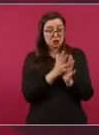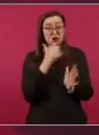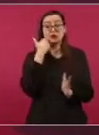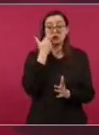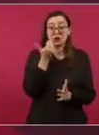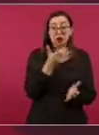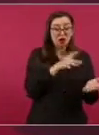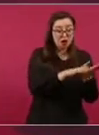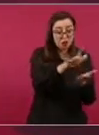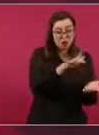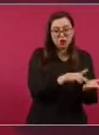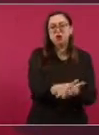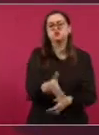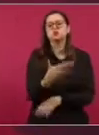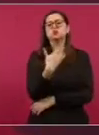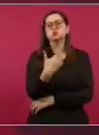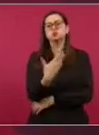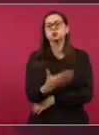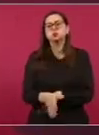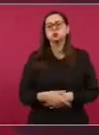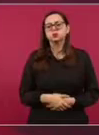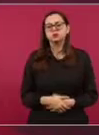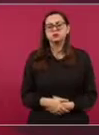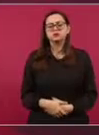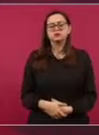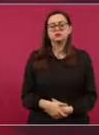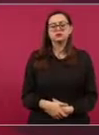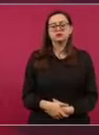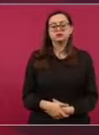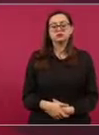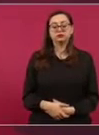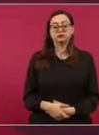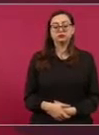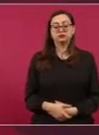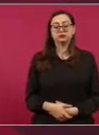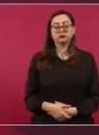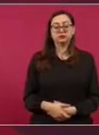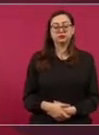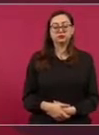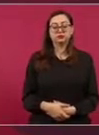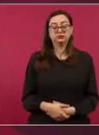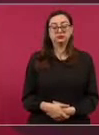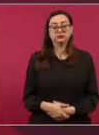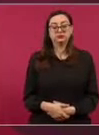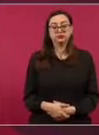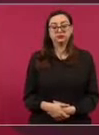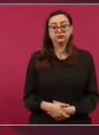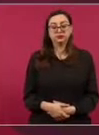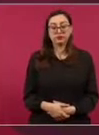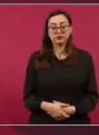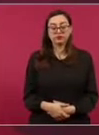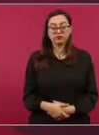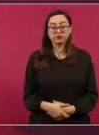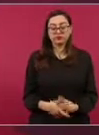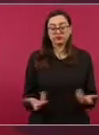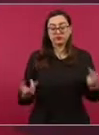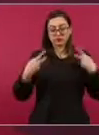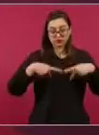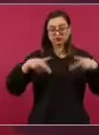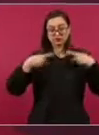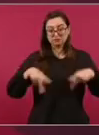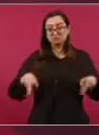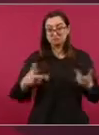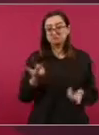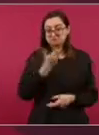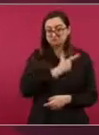participe. Hay gente que les gusta eso,